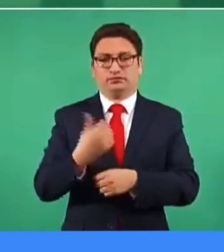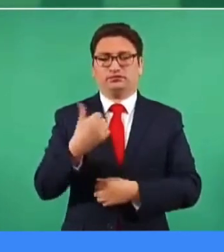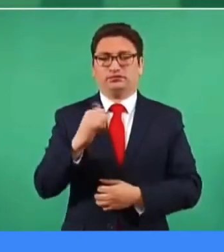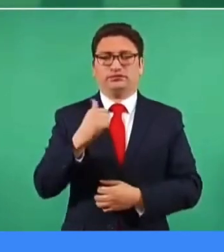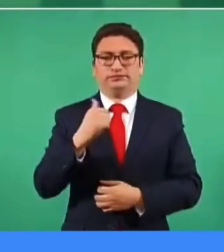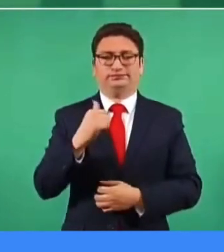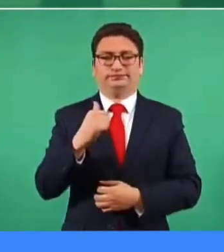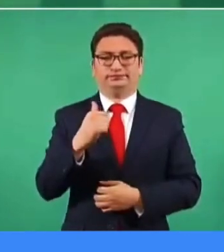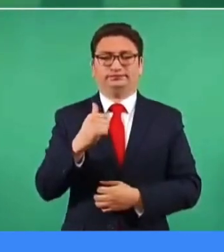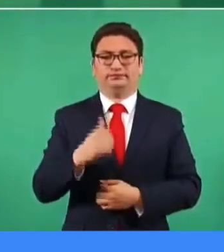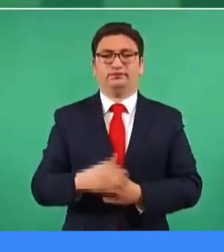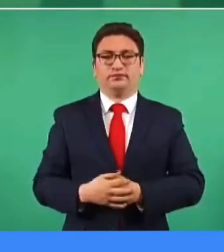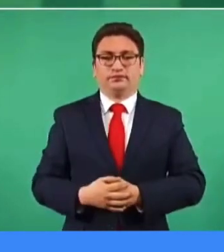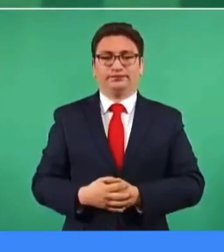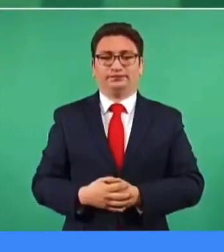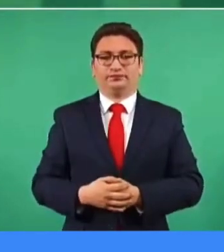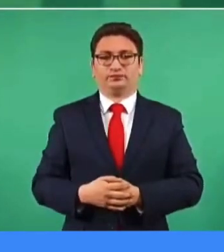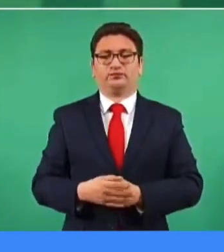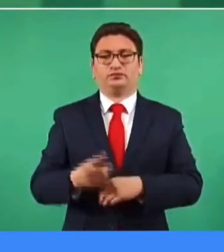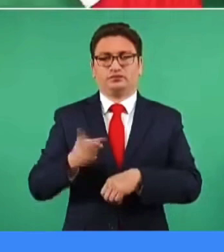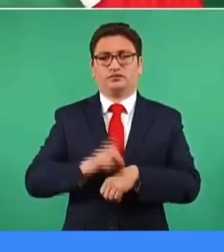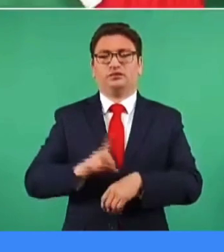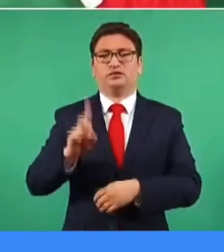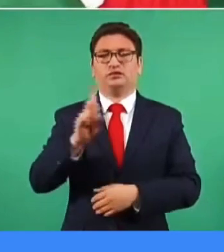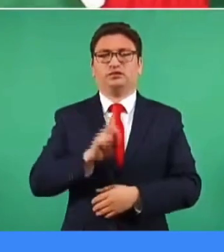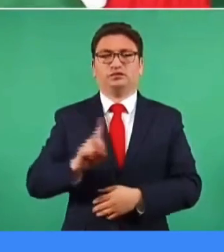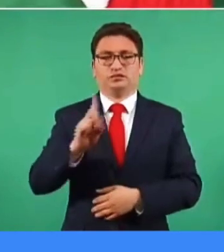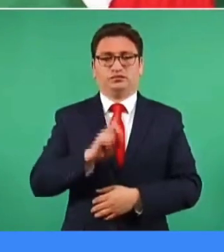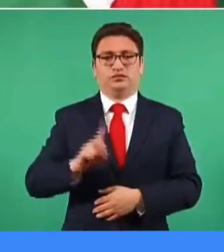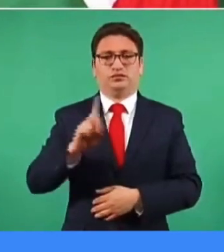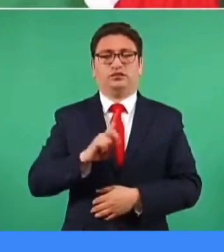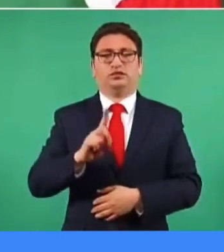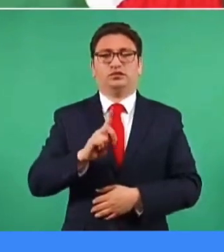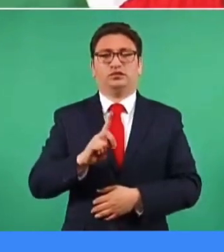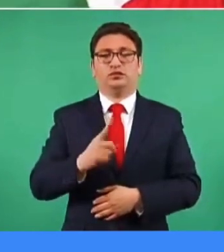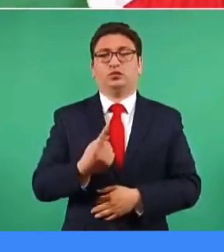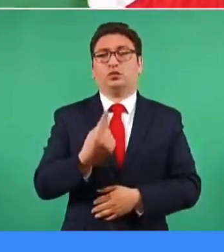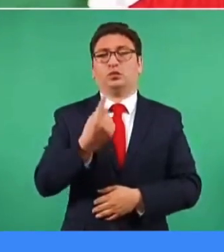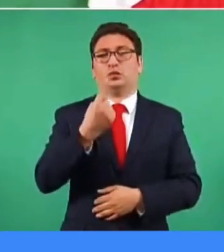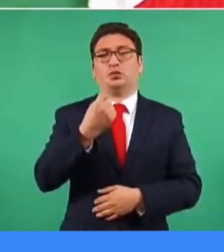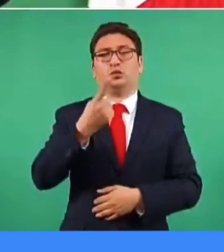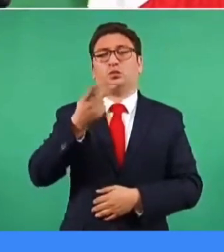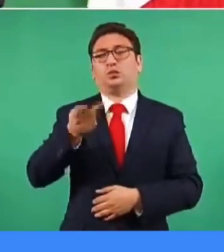agosto, es un domingo. Es una pregunta